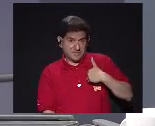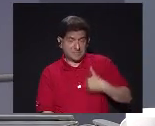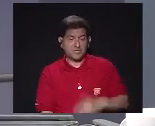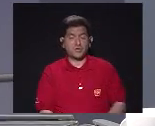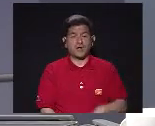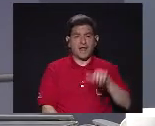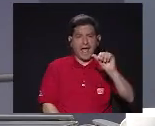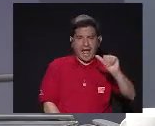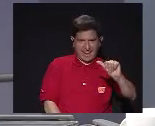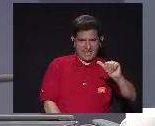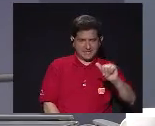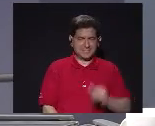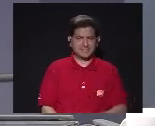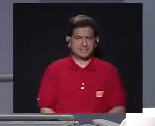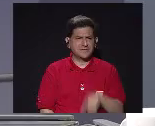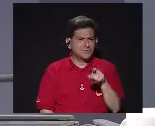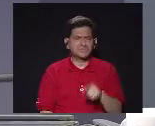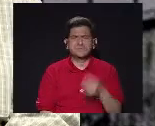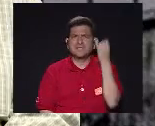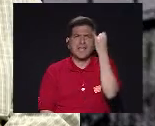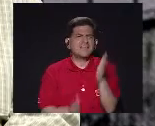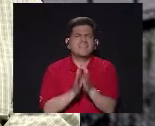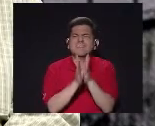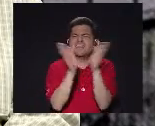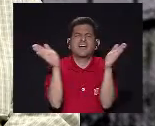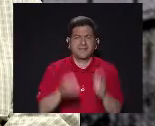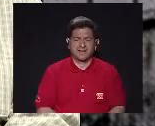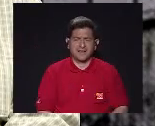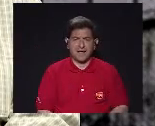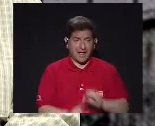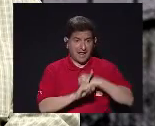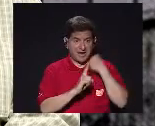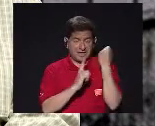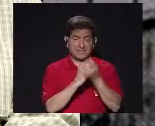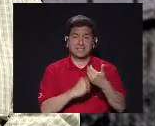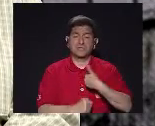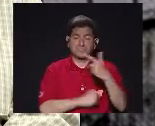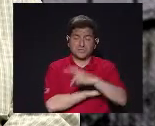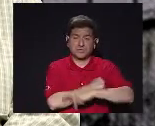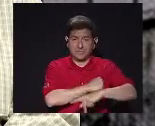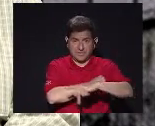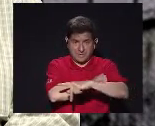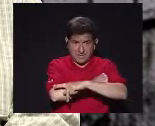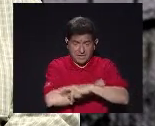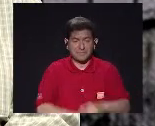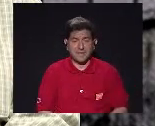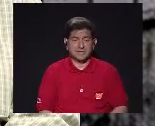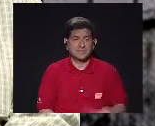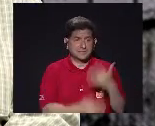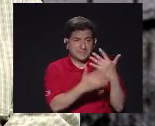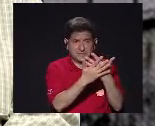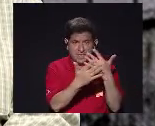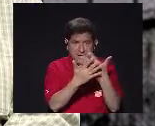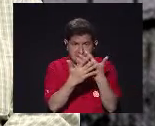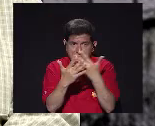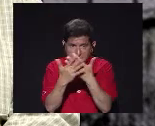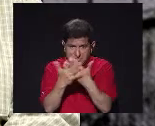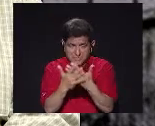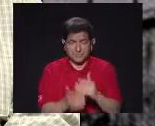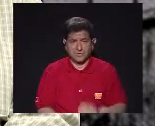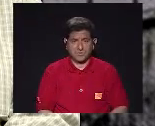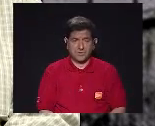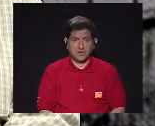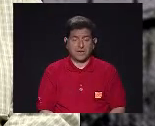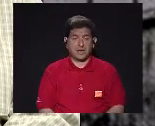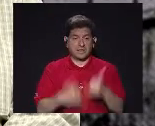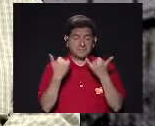Alexis Usted nos puede ayudar A hacer un balance general De cuál es la situación Que enfrentamos En nuestros centros De atención penitenciaria Ya